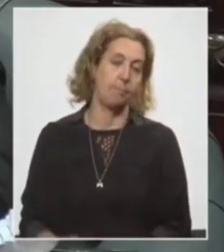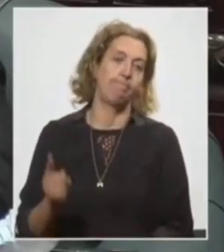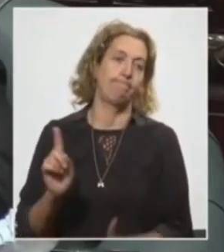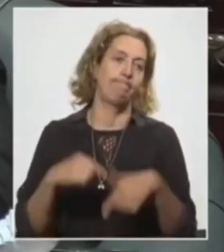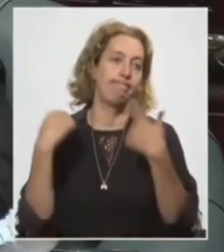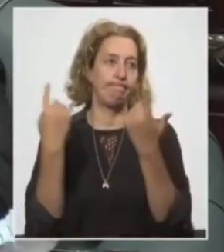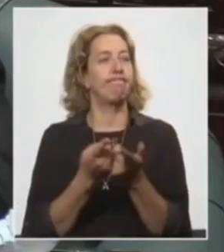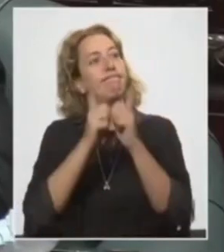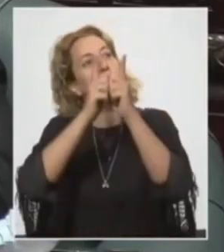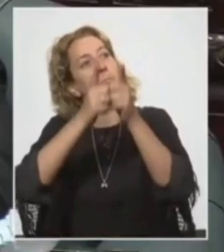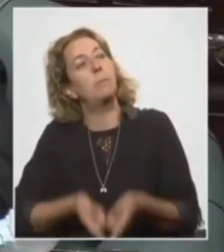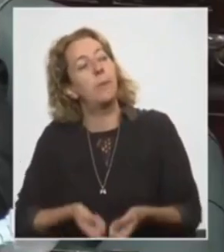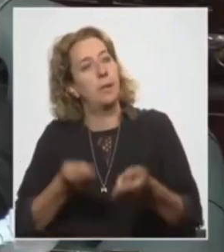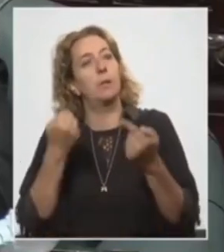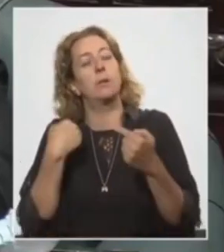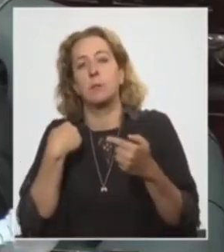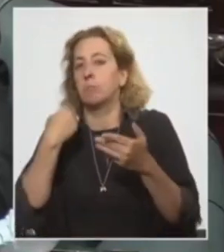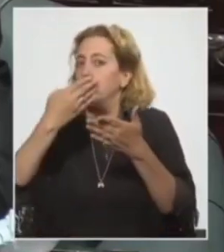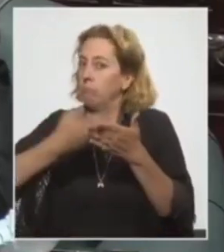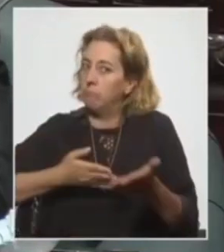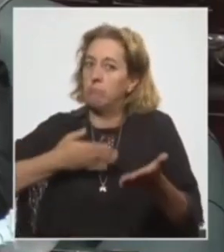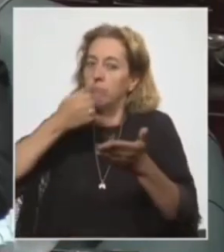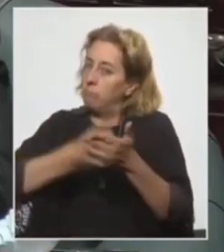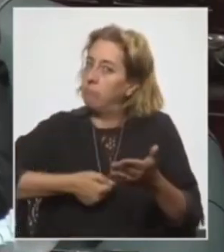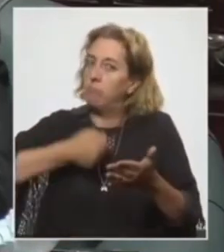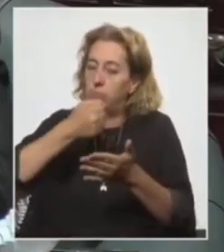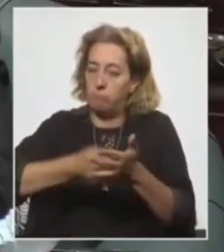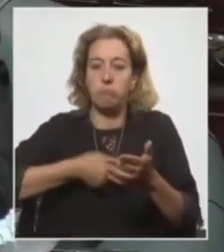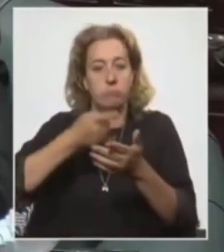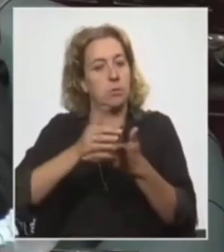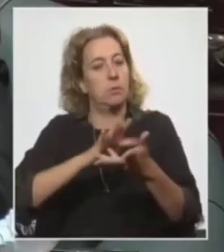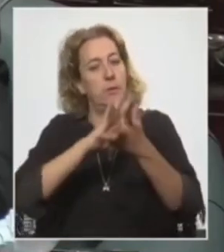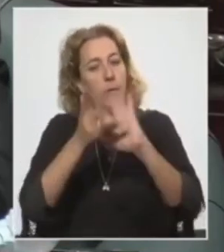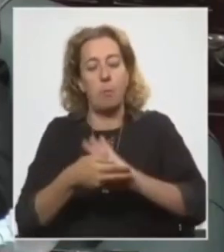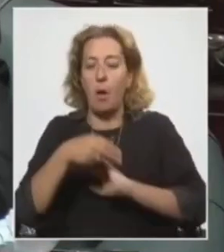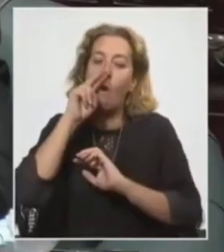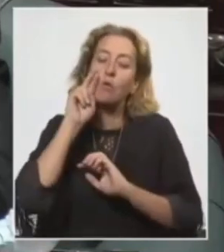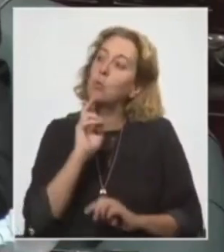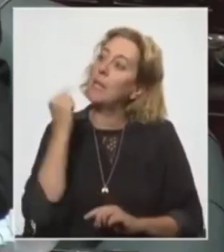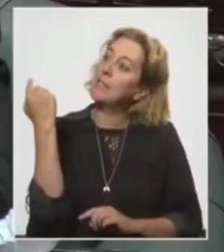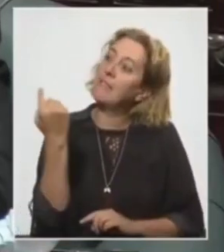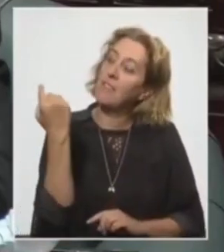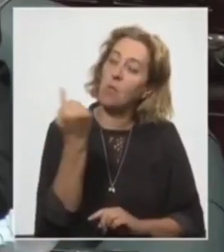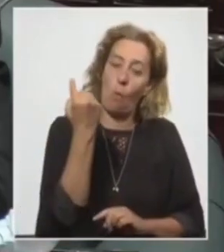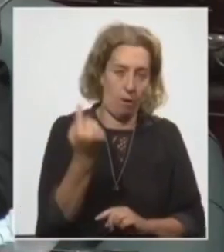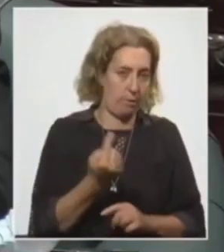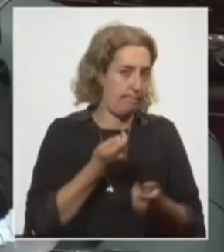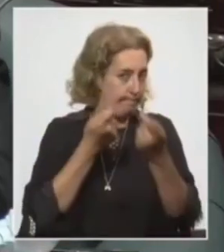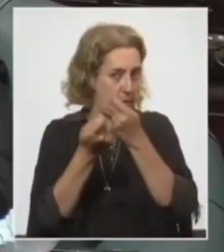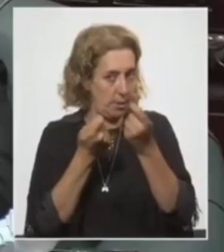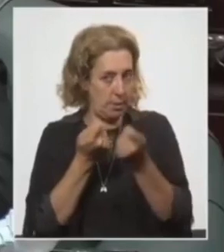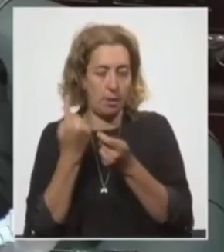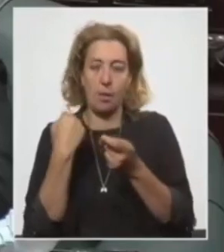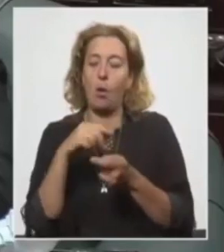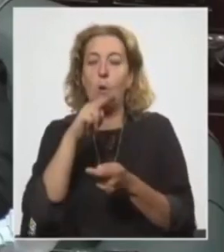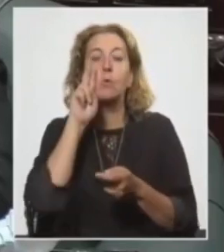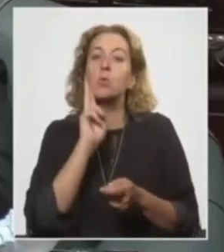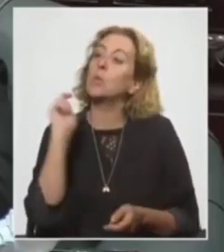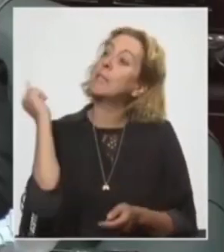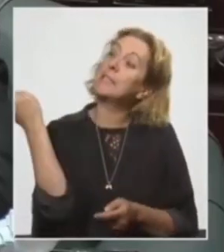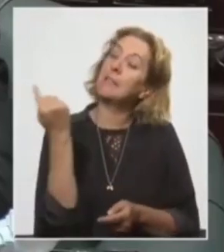somos también contestes en ese sentido de que las conductas individuales inciden, que las conductas